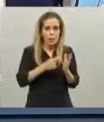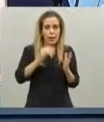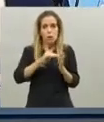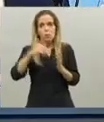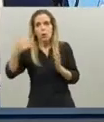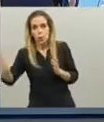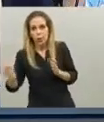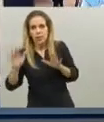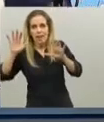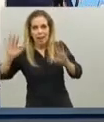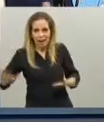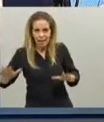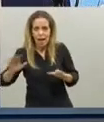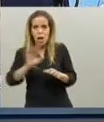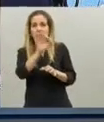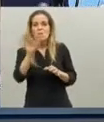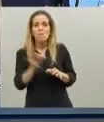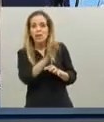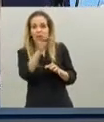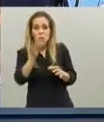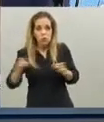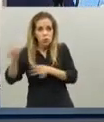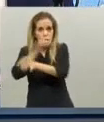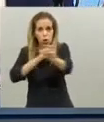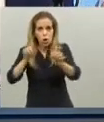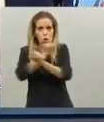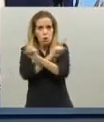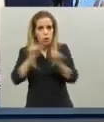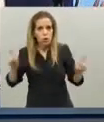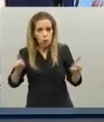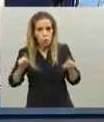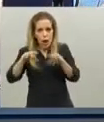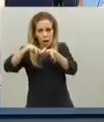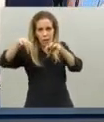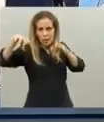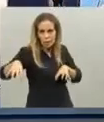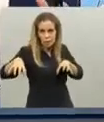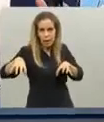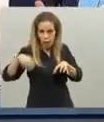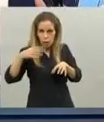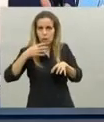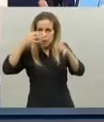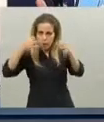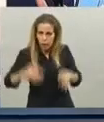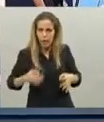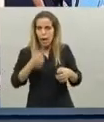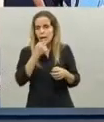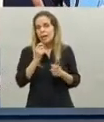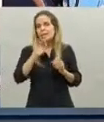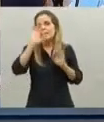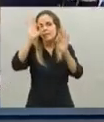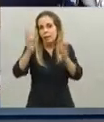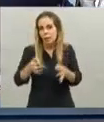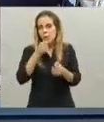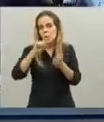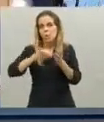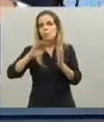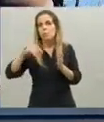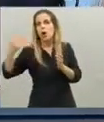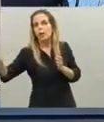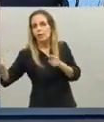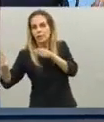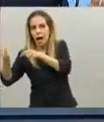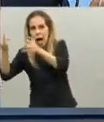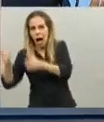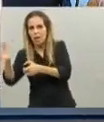obvio es una regla simple la dicen obviamente los especialistas pero es lo que hay que hacer tiene lógica vos no podés si tenés muchos más contagios acá que acá